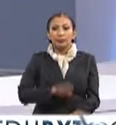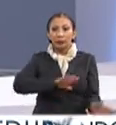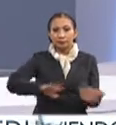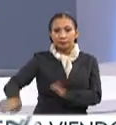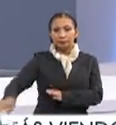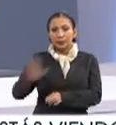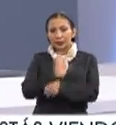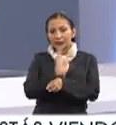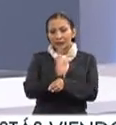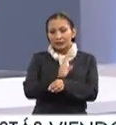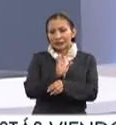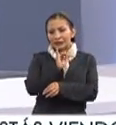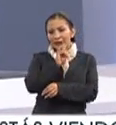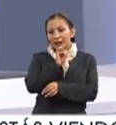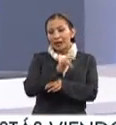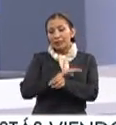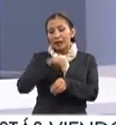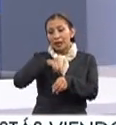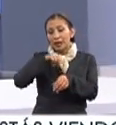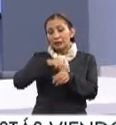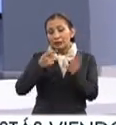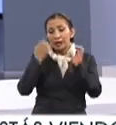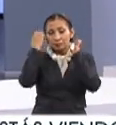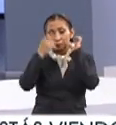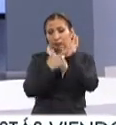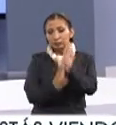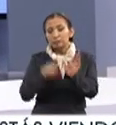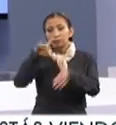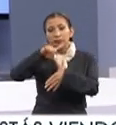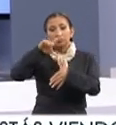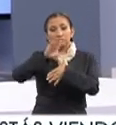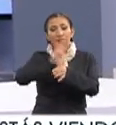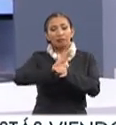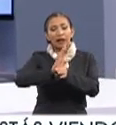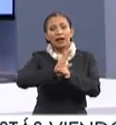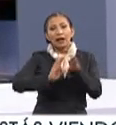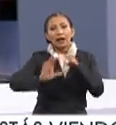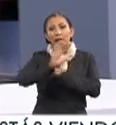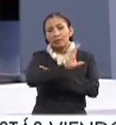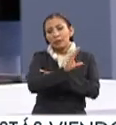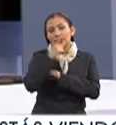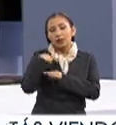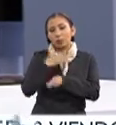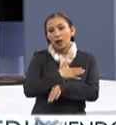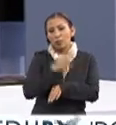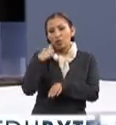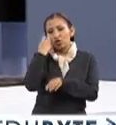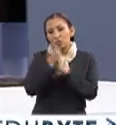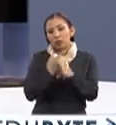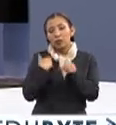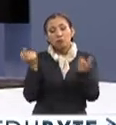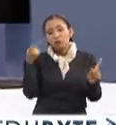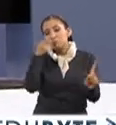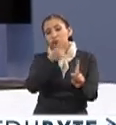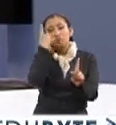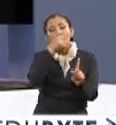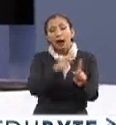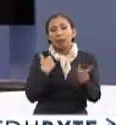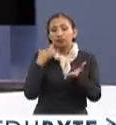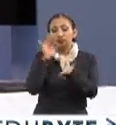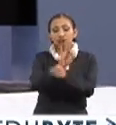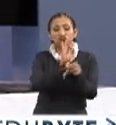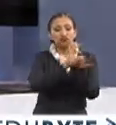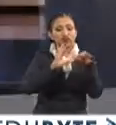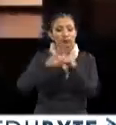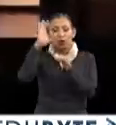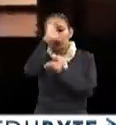Y en la Cineteca Nacional de Nicaragua se realizó la muestra de cine latinoamericano y caribeño de buena voluntad. En cuanto que tuvo como finalidad fortalecer